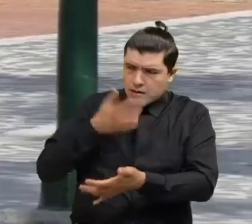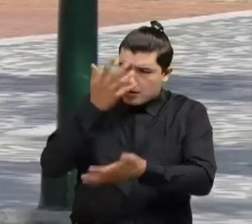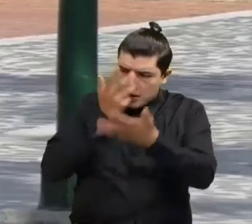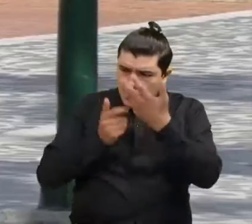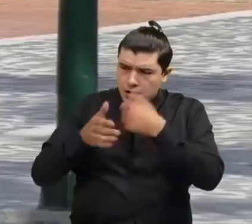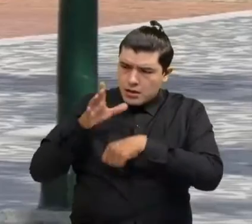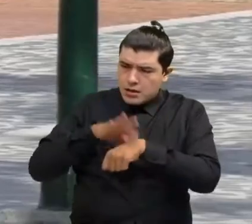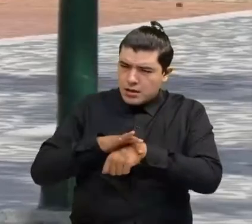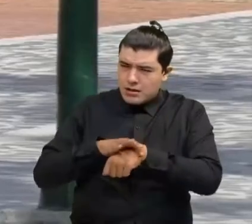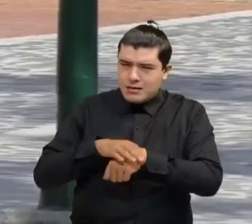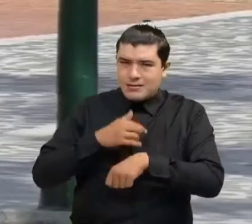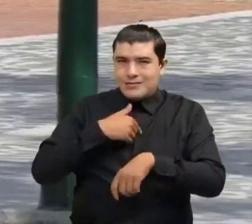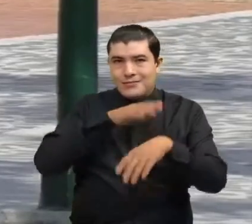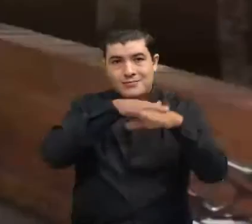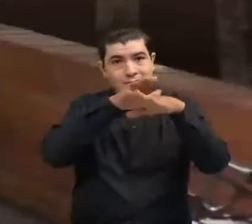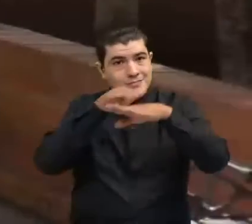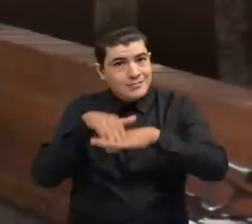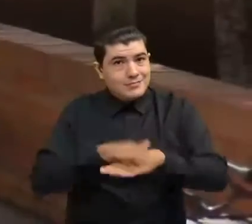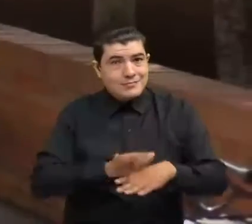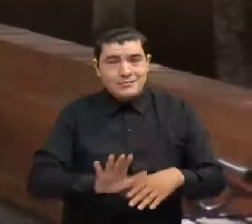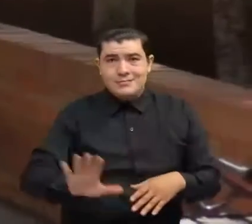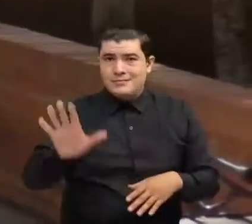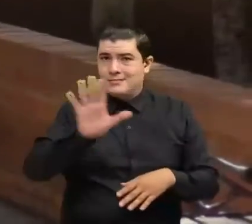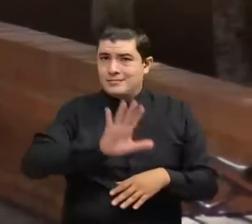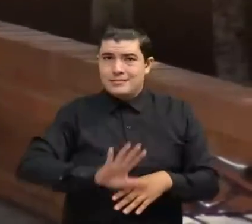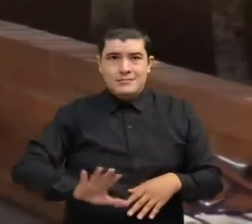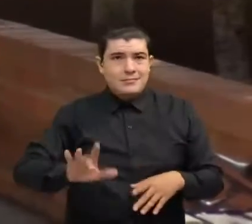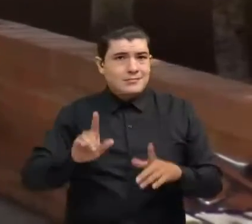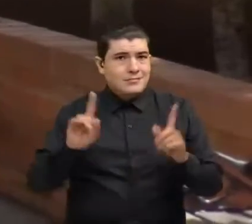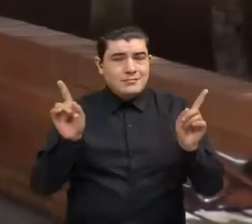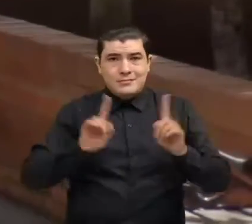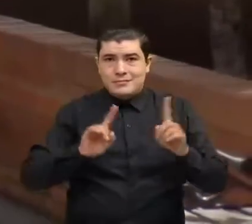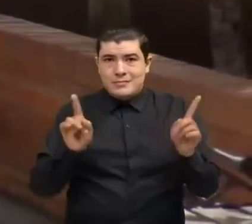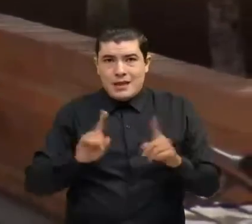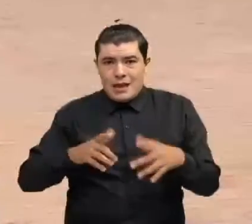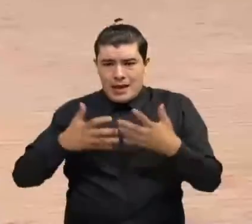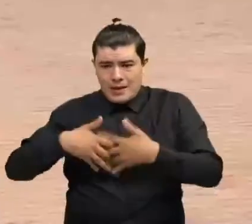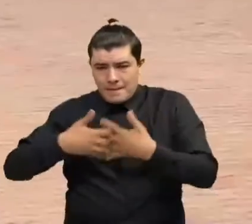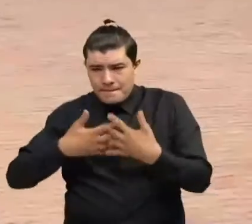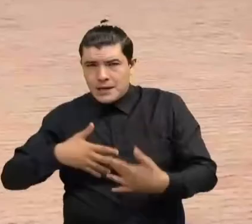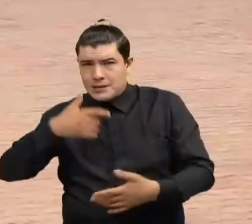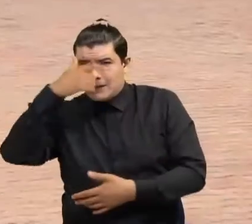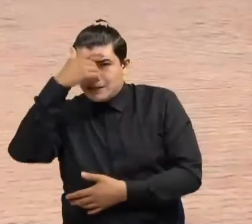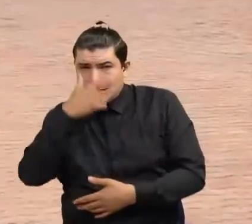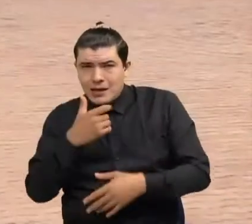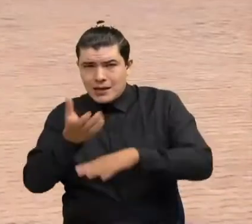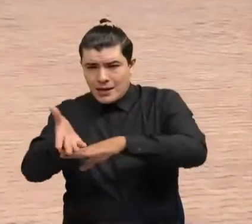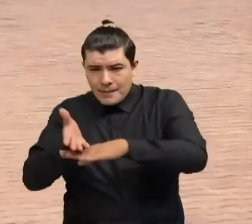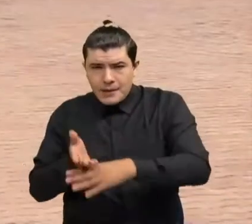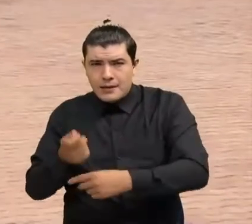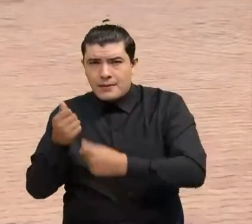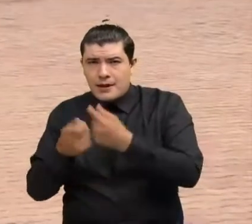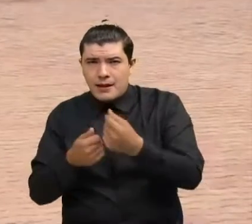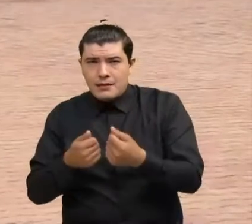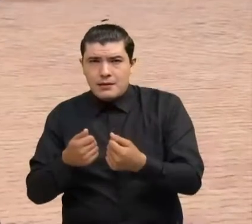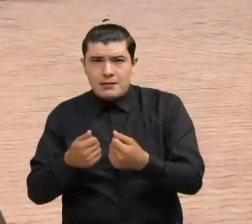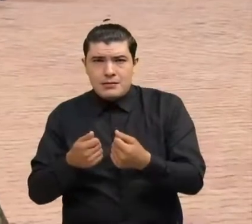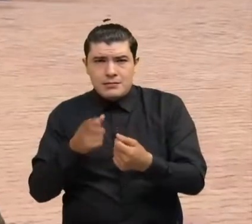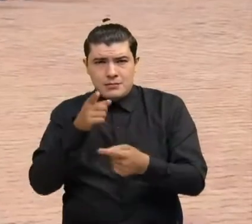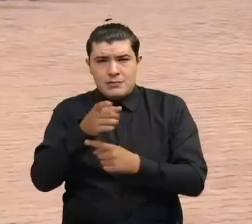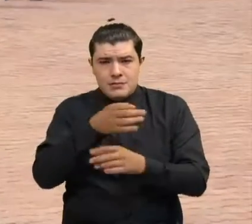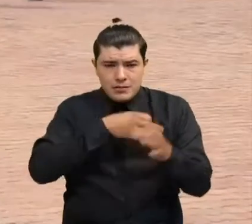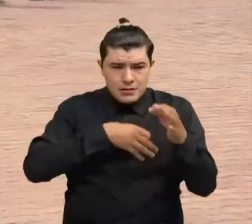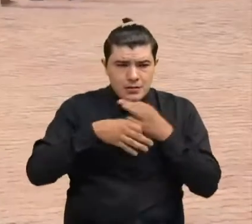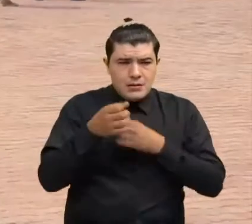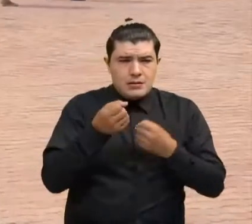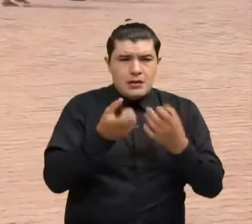médicos. Entonces quiero hacer un llamado de atención a que por favor, ninguna empresa seria le va a pedir a usted dineros a cambio de darle un